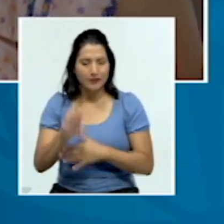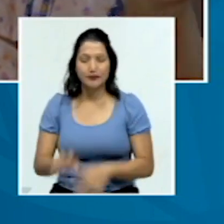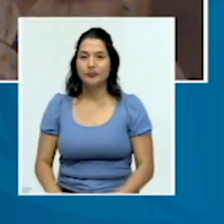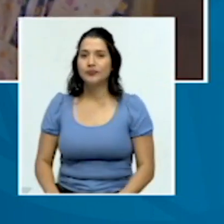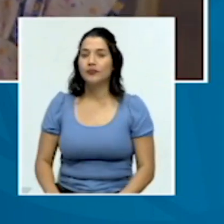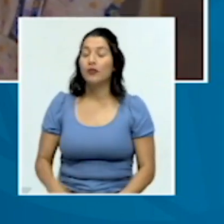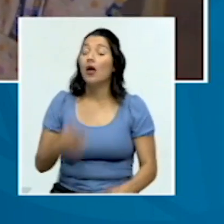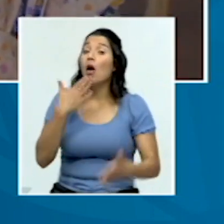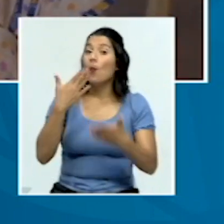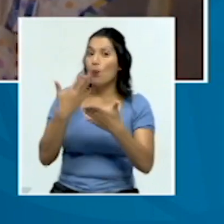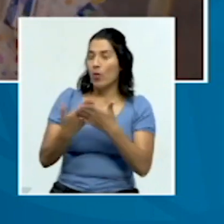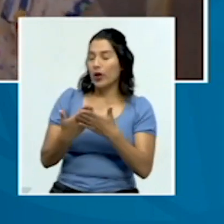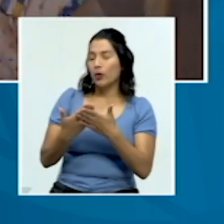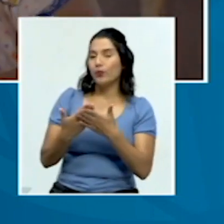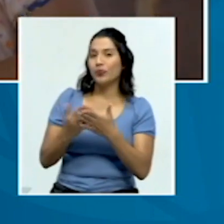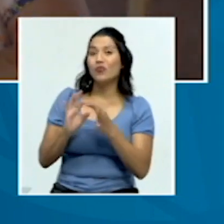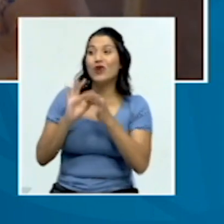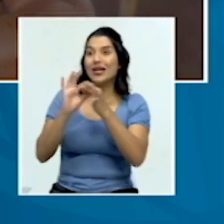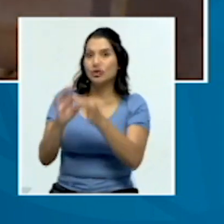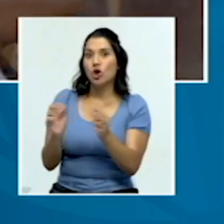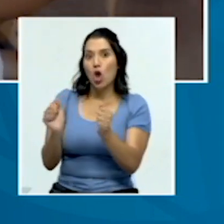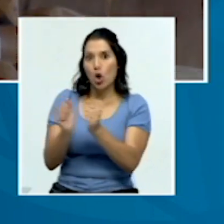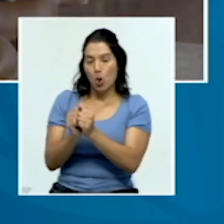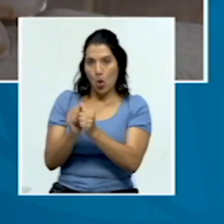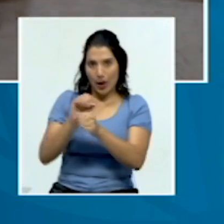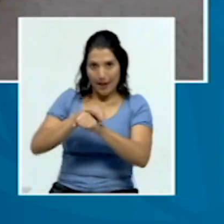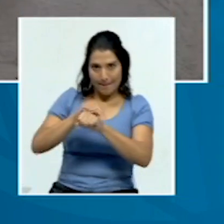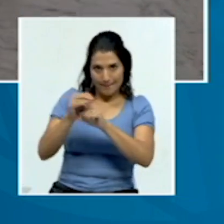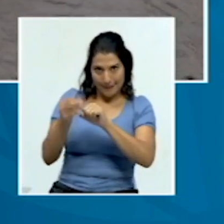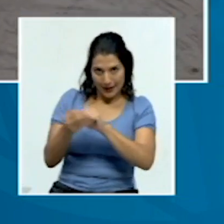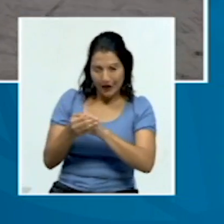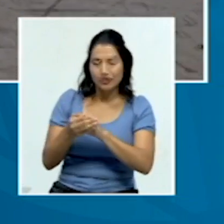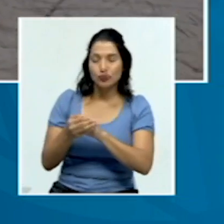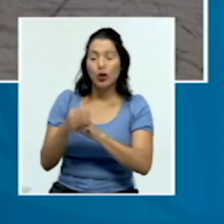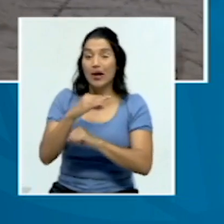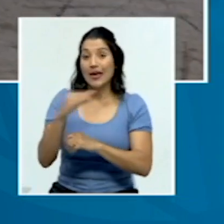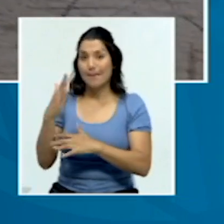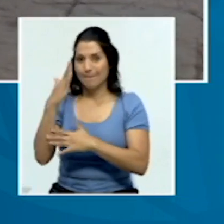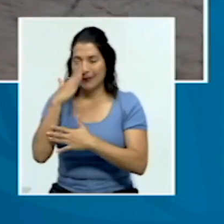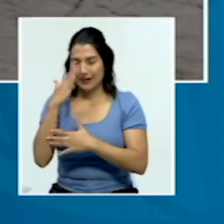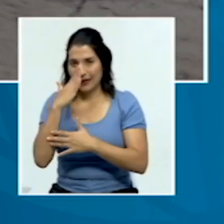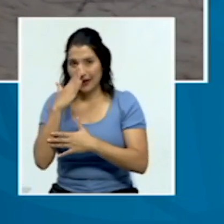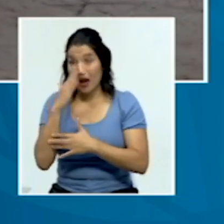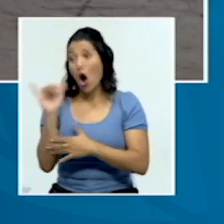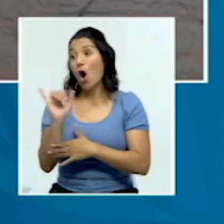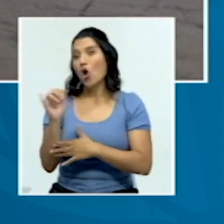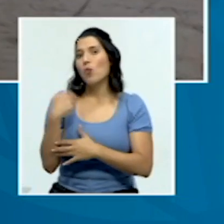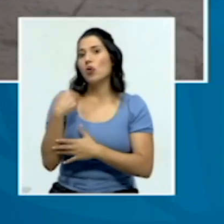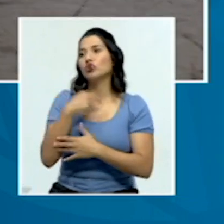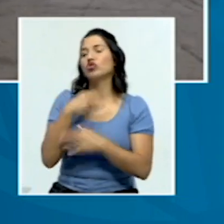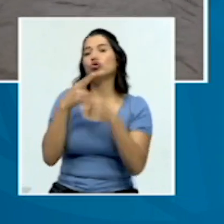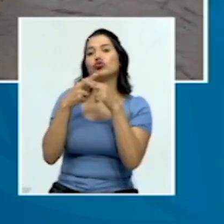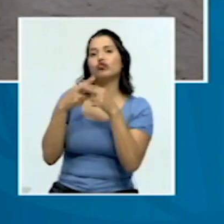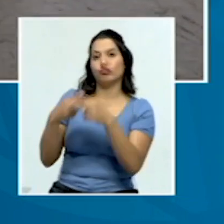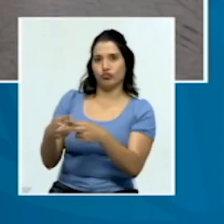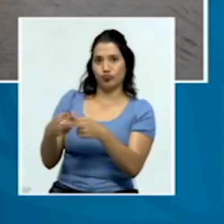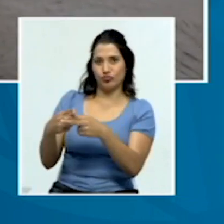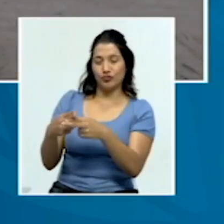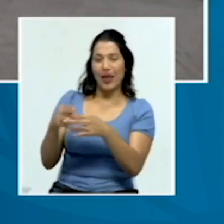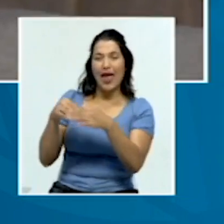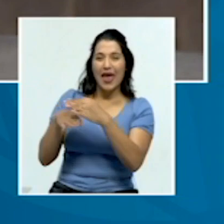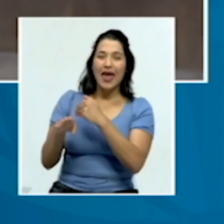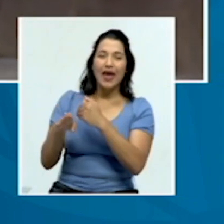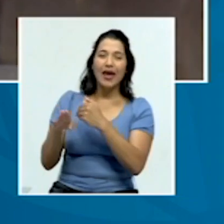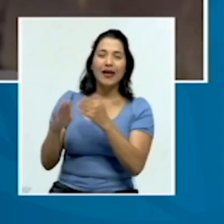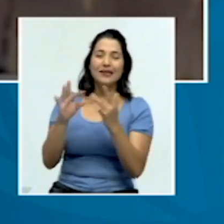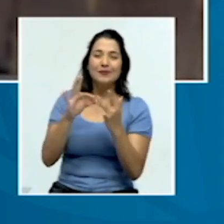Bueno, en el tema de maternidad y como nosotros lo llamamos en medicina de ginecobstetricia, hay